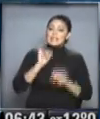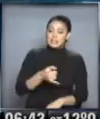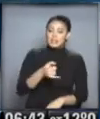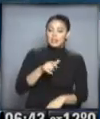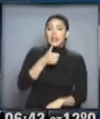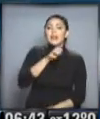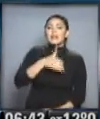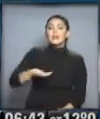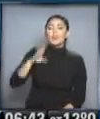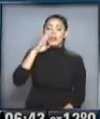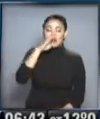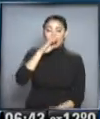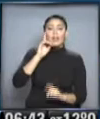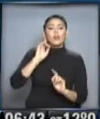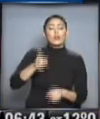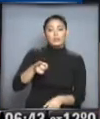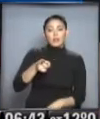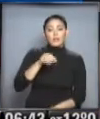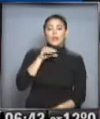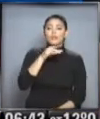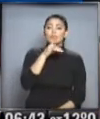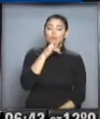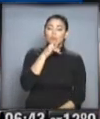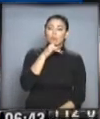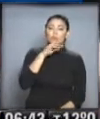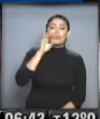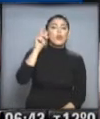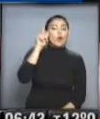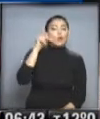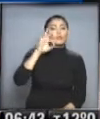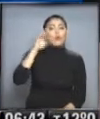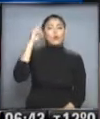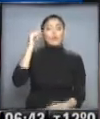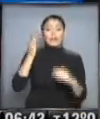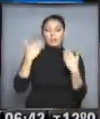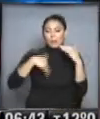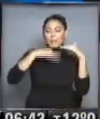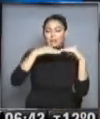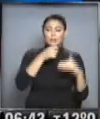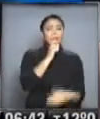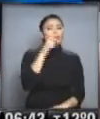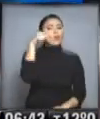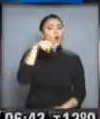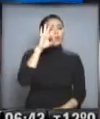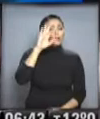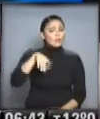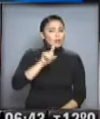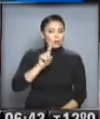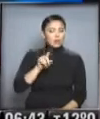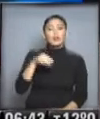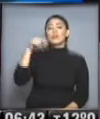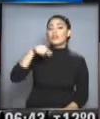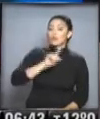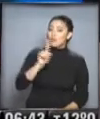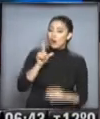este de Río Negro, va a llegar también a la costa este de Chubut con 8 o 9 grados de temperatura máxima. Pero no llegan, Gabi, a los bajos cero hoy. No, todavía no en